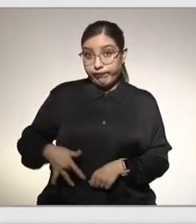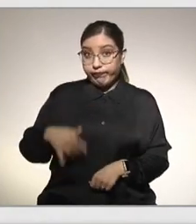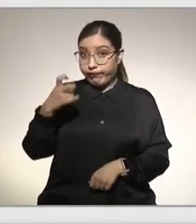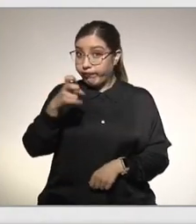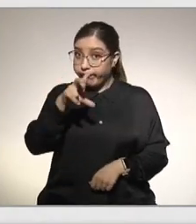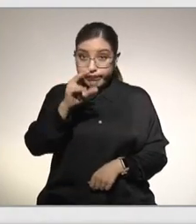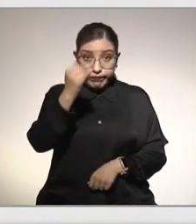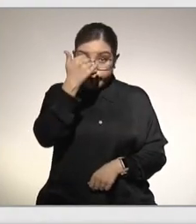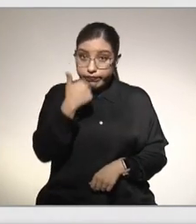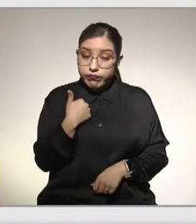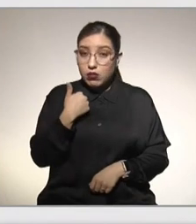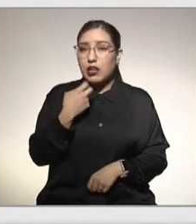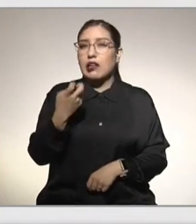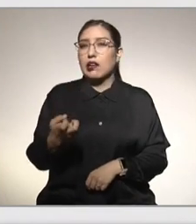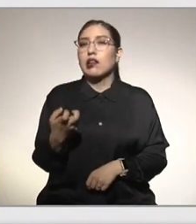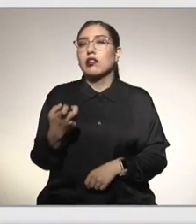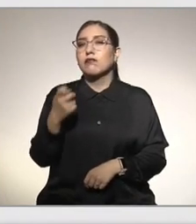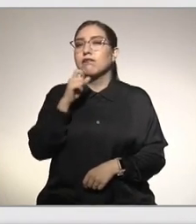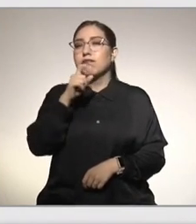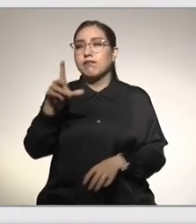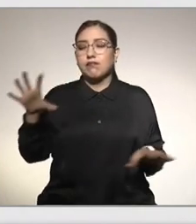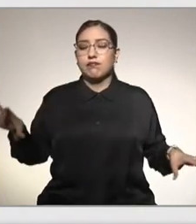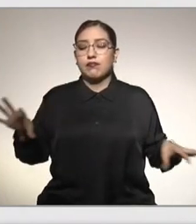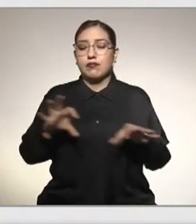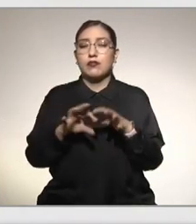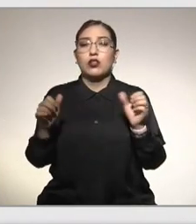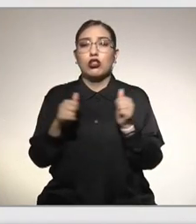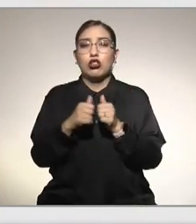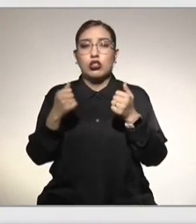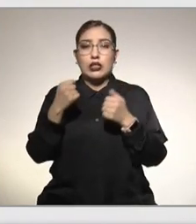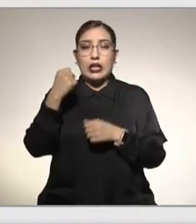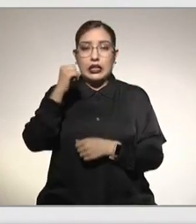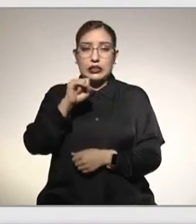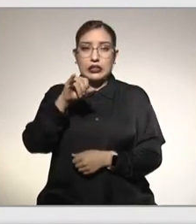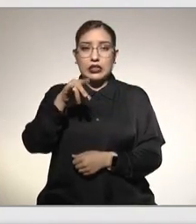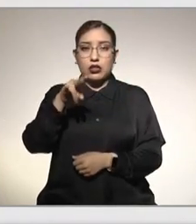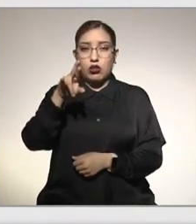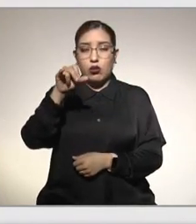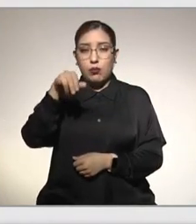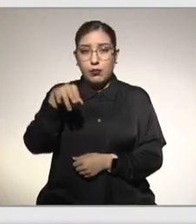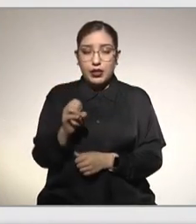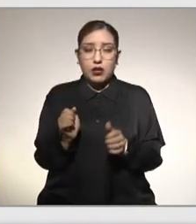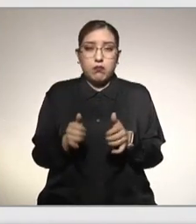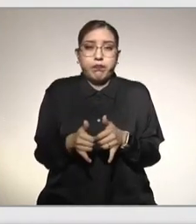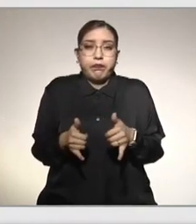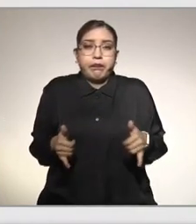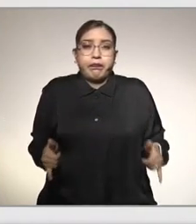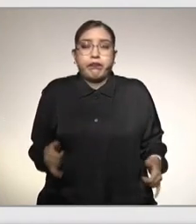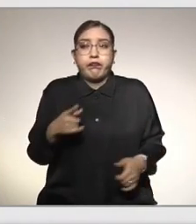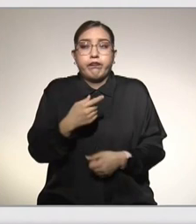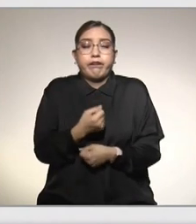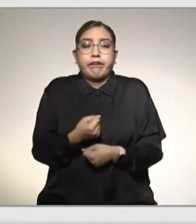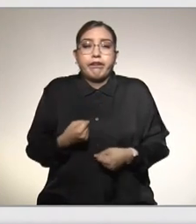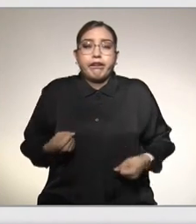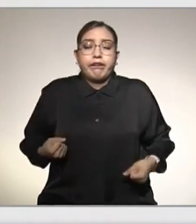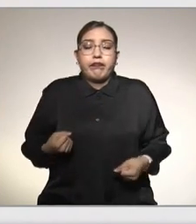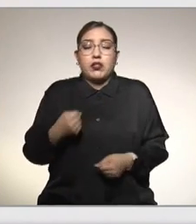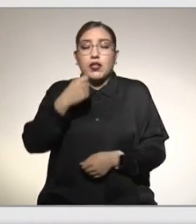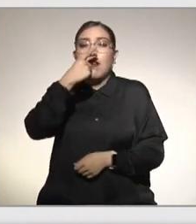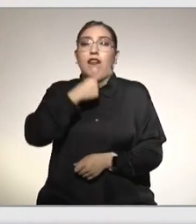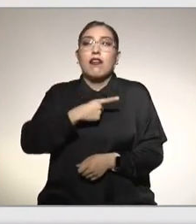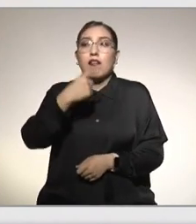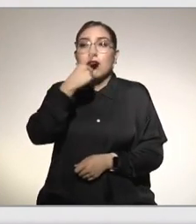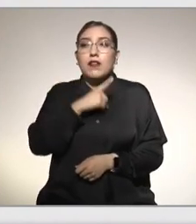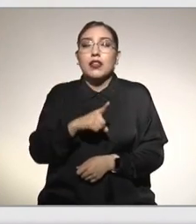alcohólico se ha relacionado con el síndrome metabólico, la obesidad, la diabetes tipo 2, colesterol y